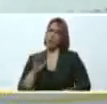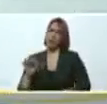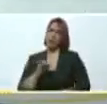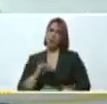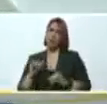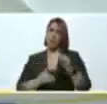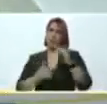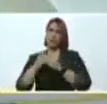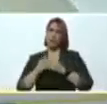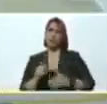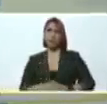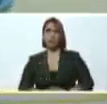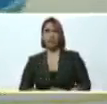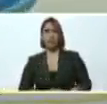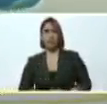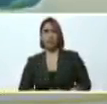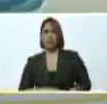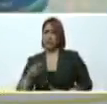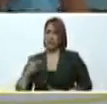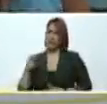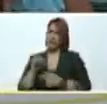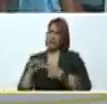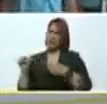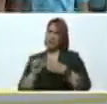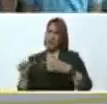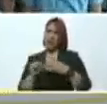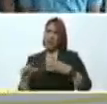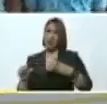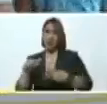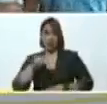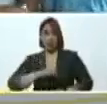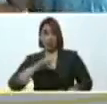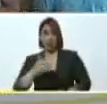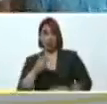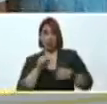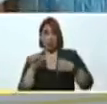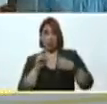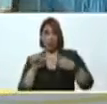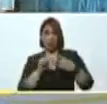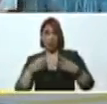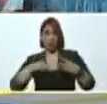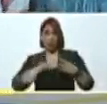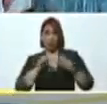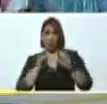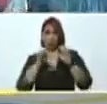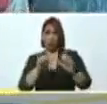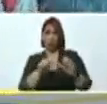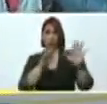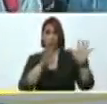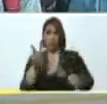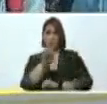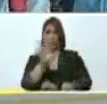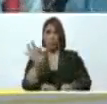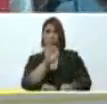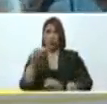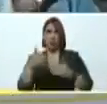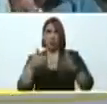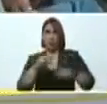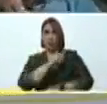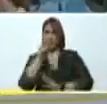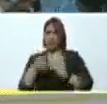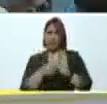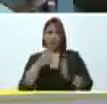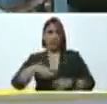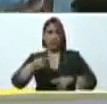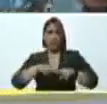Yelitze, esta tercera semana? Esta tercera semana nosotros mantuvimos como un 92% de